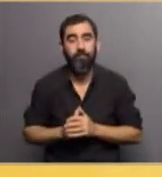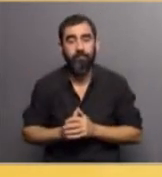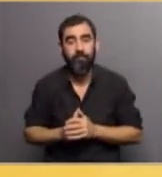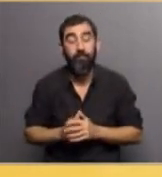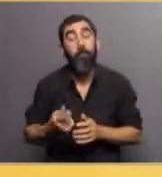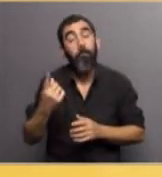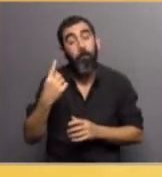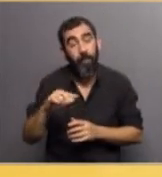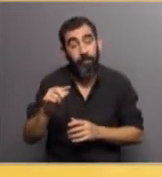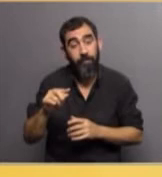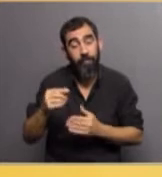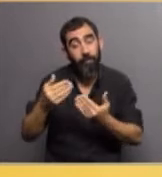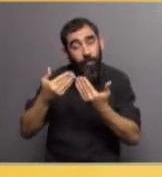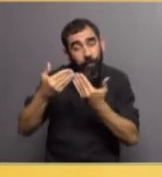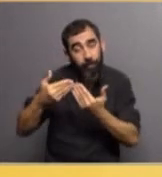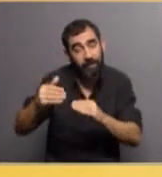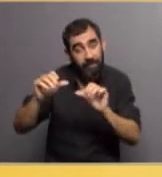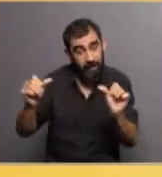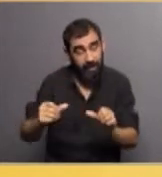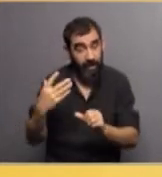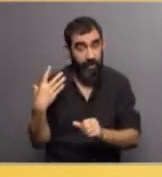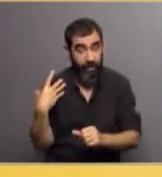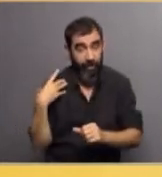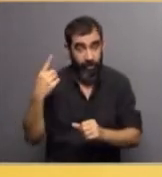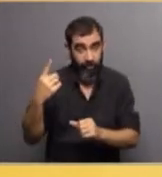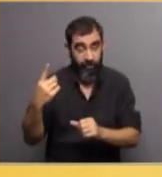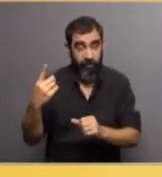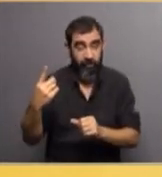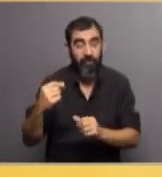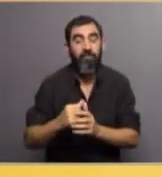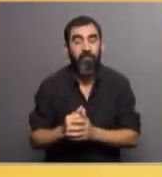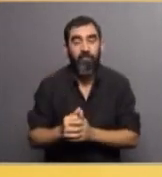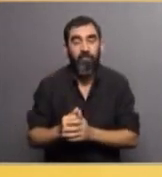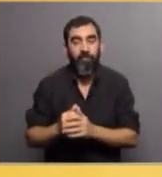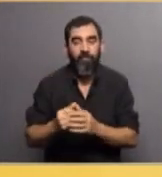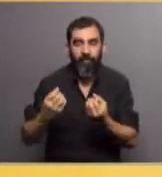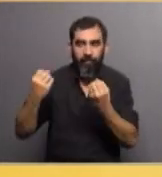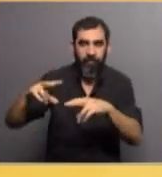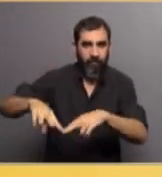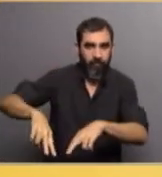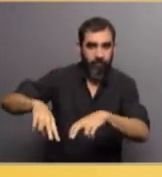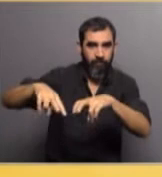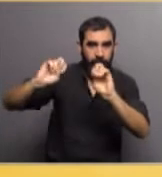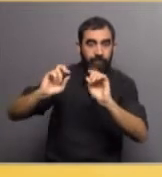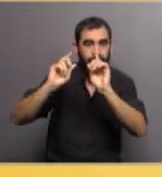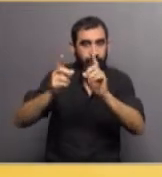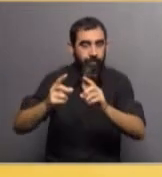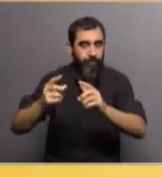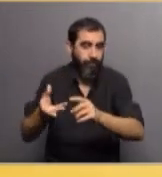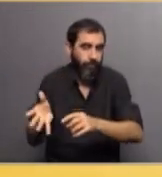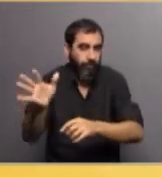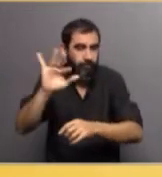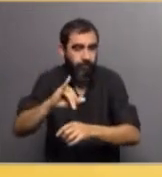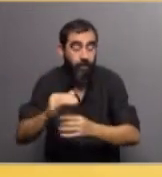desde que empezó a ser director y dejó quizás la investigación más cotidiana,